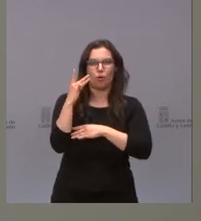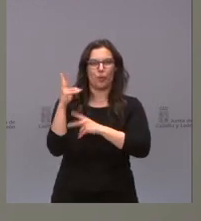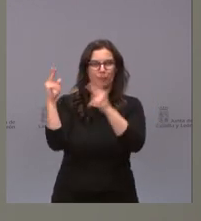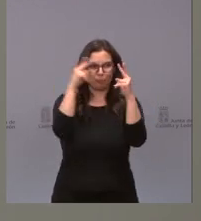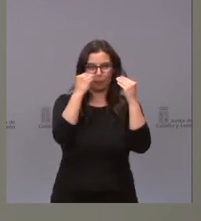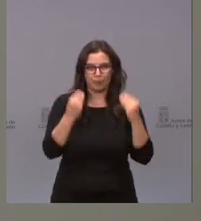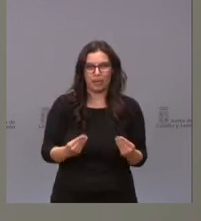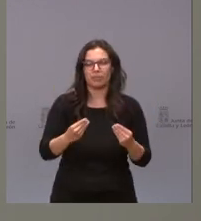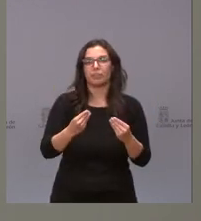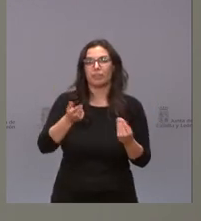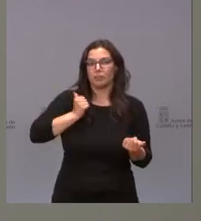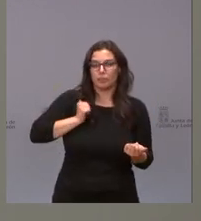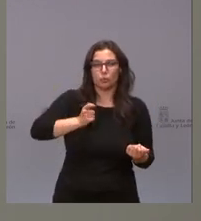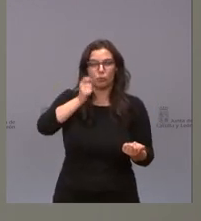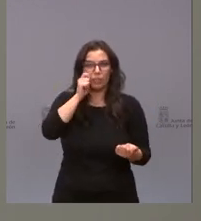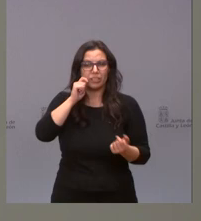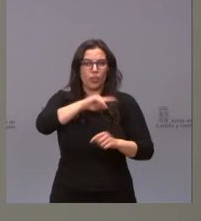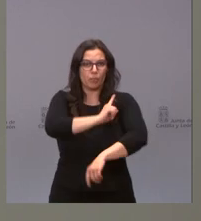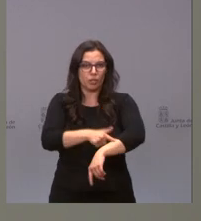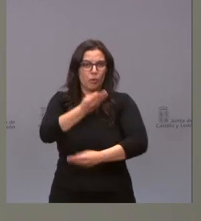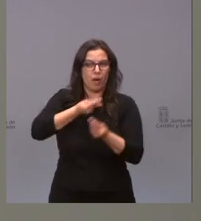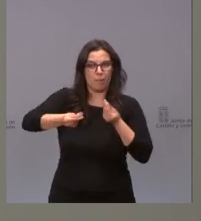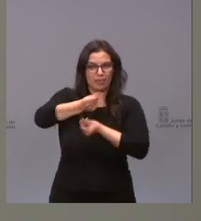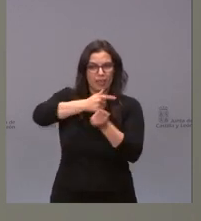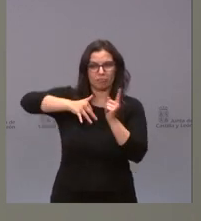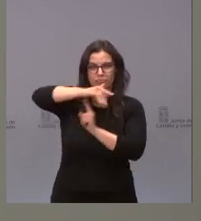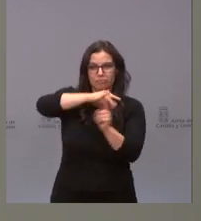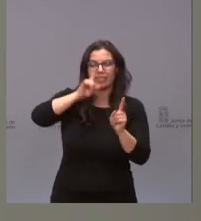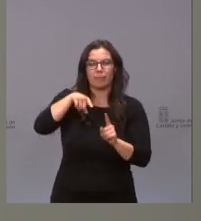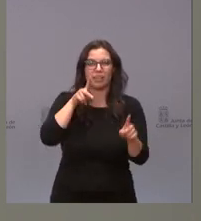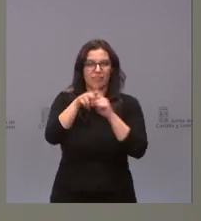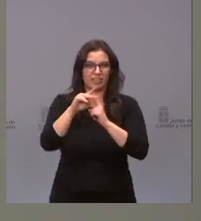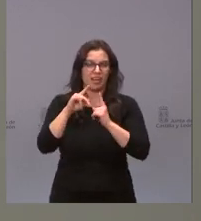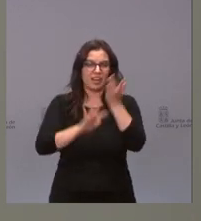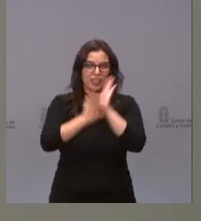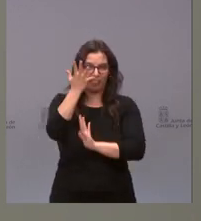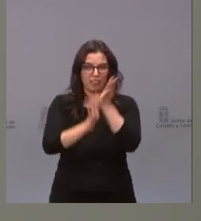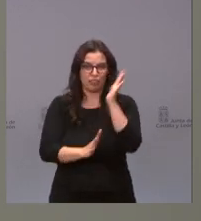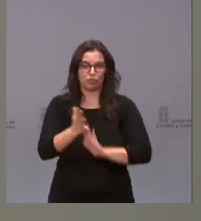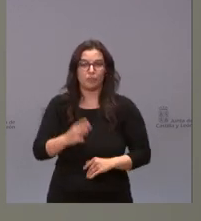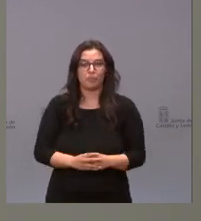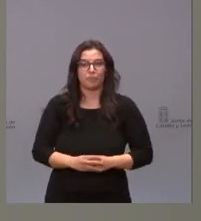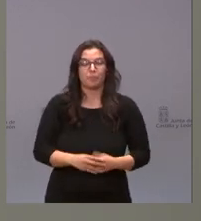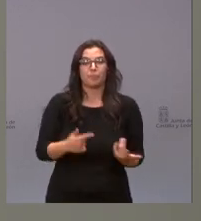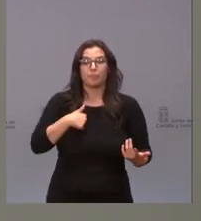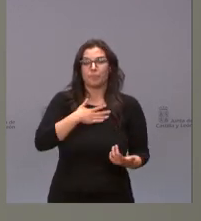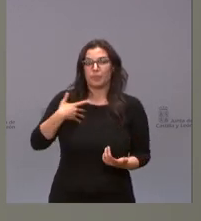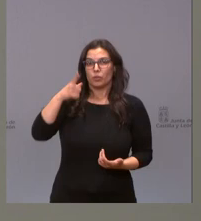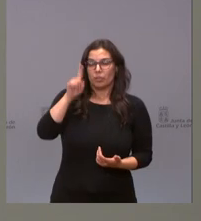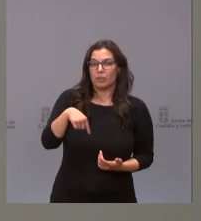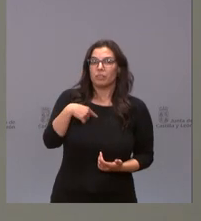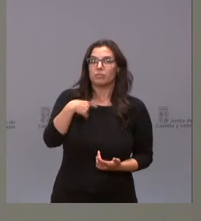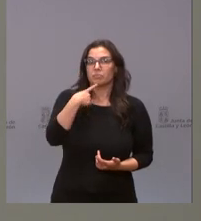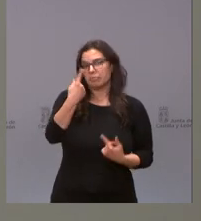turístico, deportivo y ambiental de los espacios naturales y prevención de incendios forestales. En ese sentido, me gustaría darles